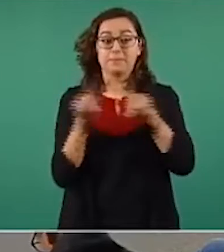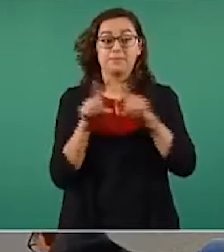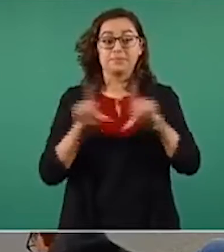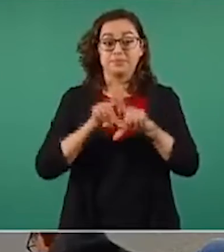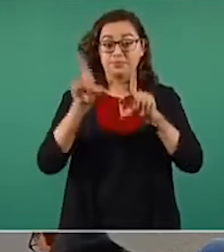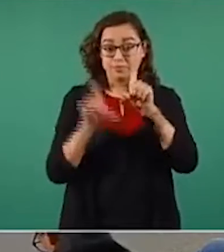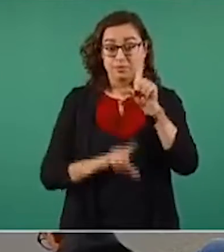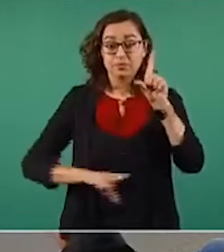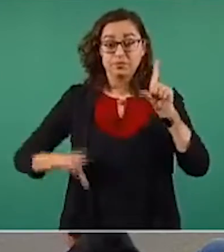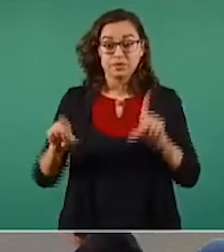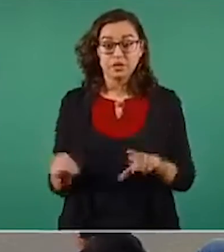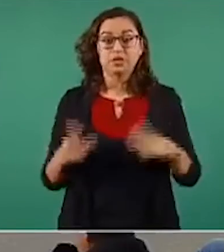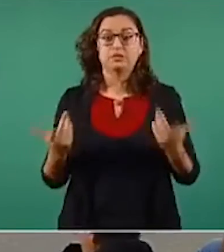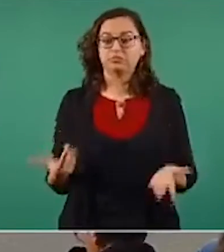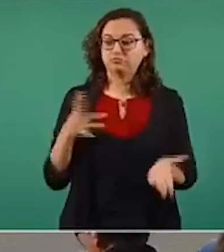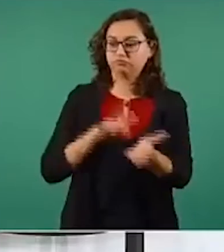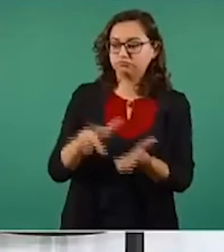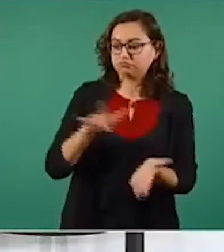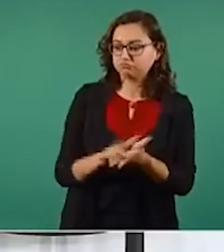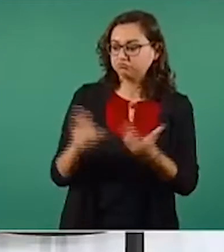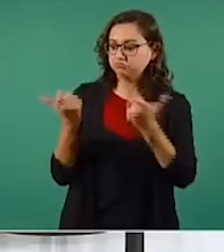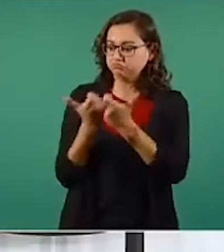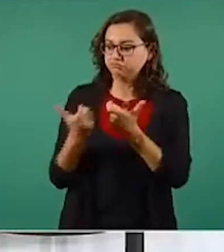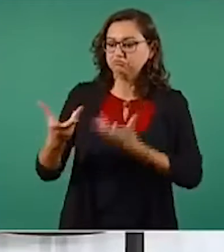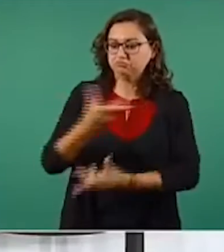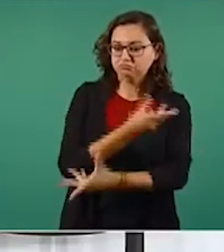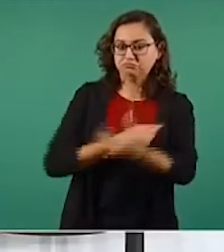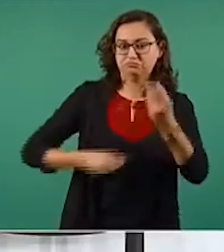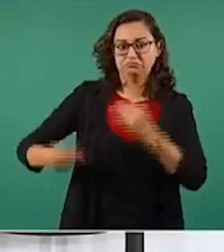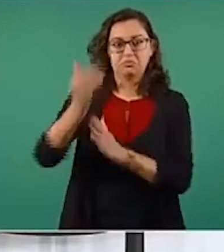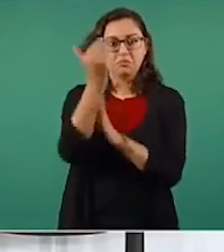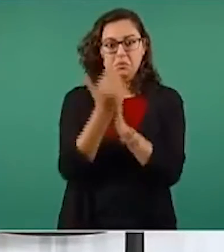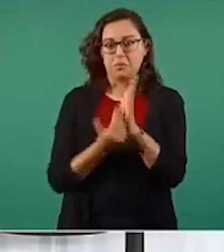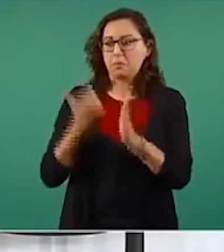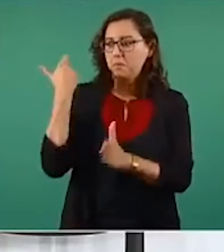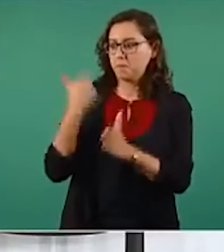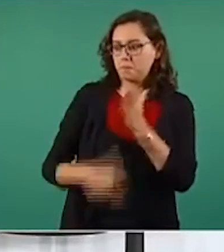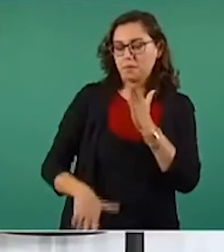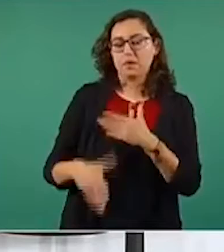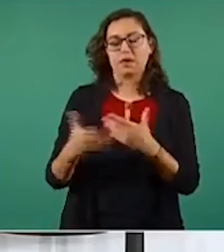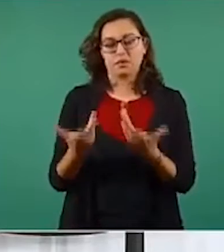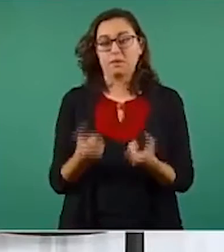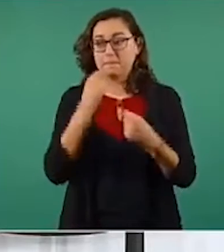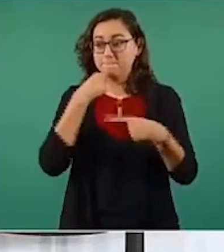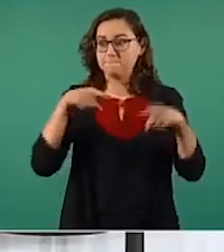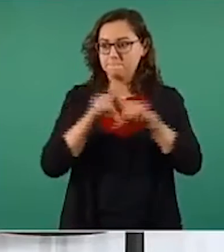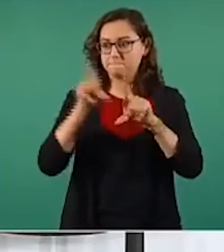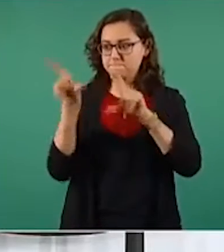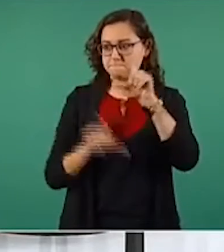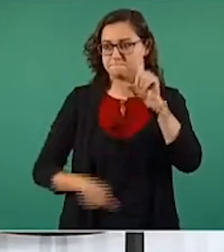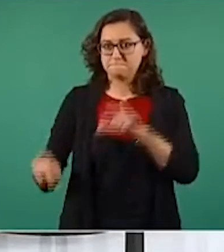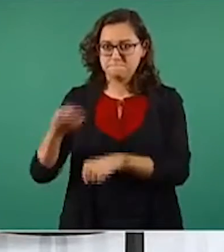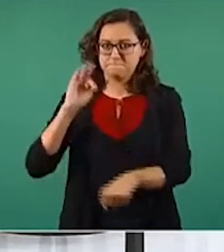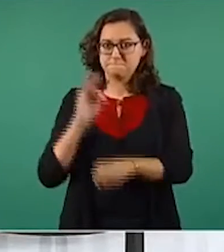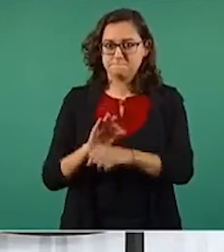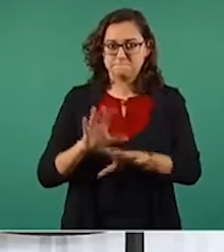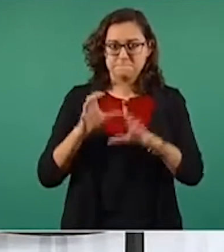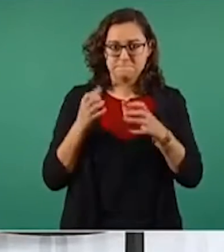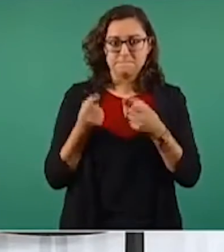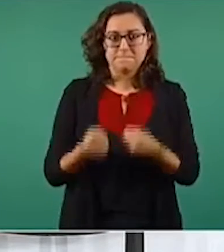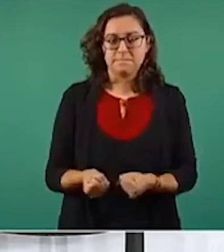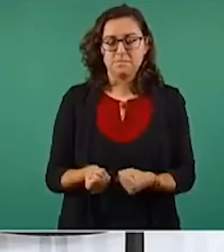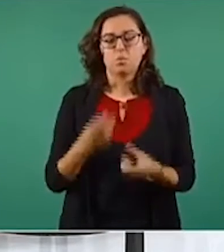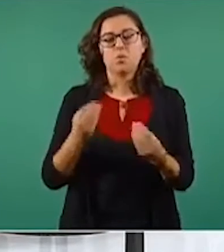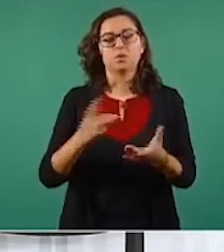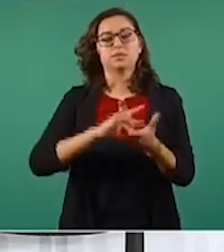el apoyo a la economía popular y a la soberanía de nuestro país. Así que muchas gracias señor Presidente y muchas felicidades a PEMEX